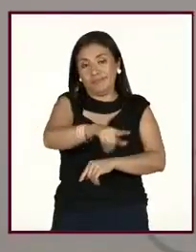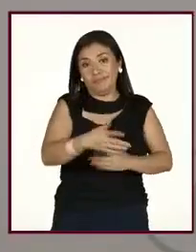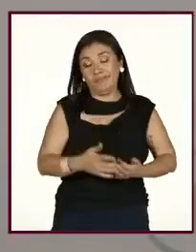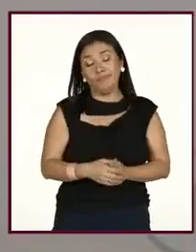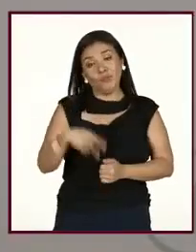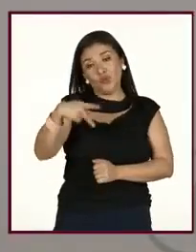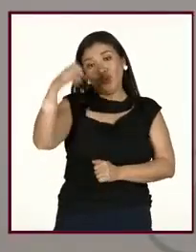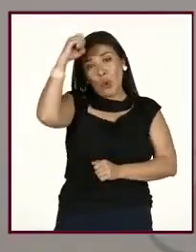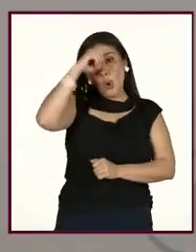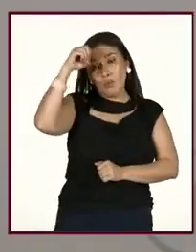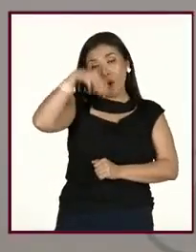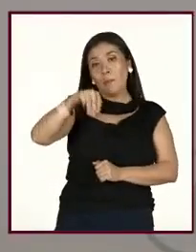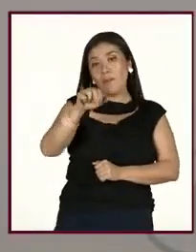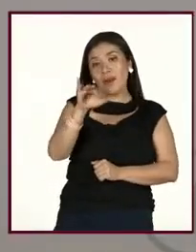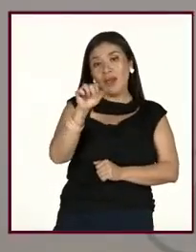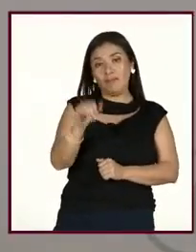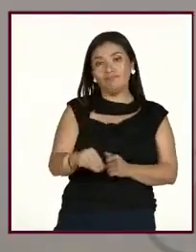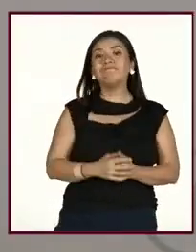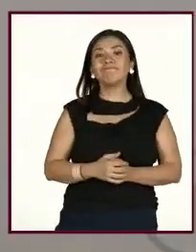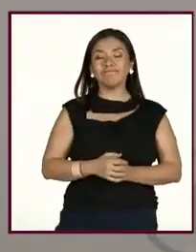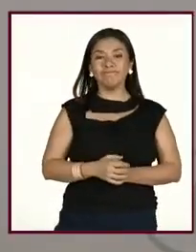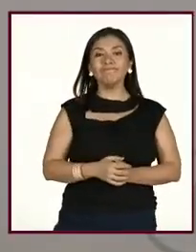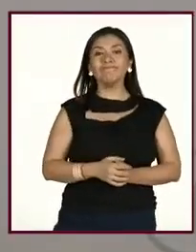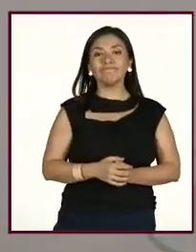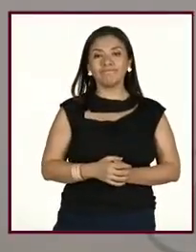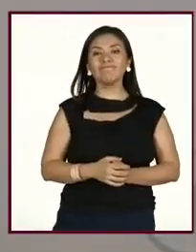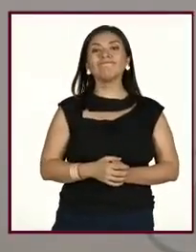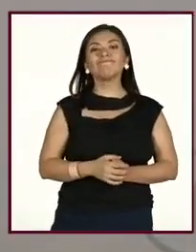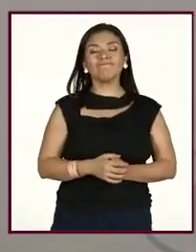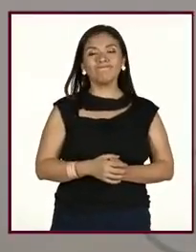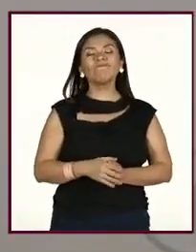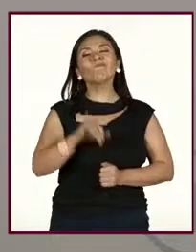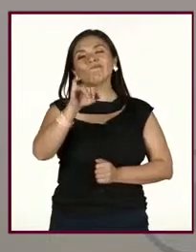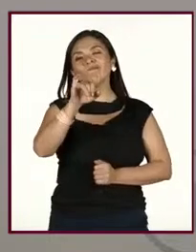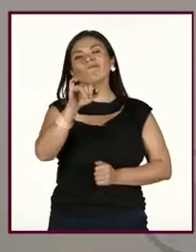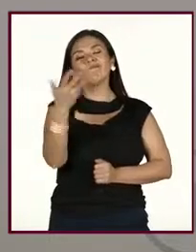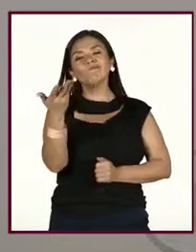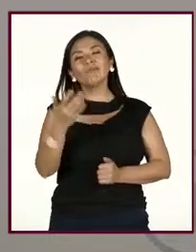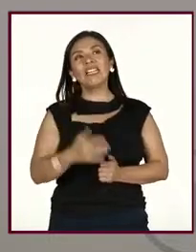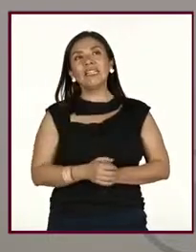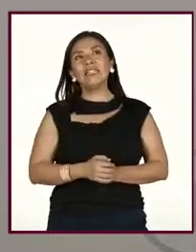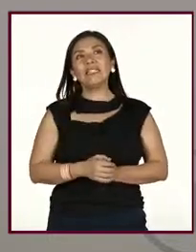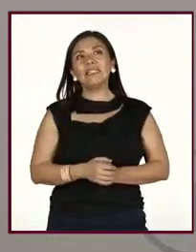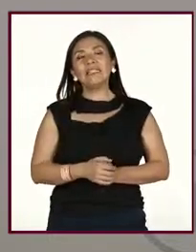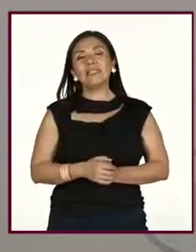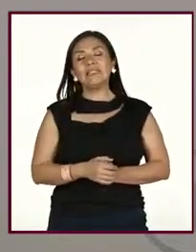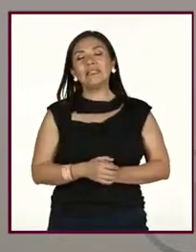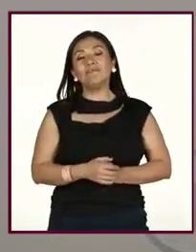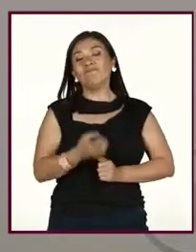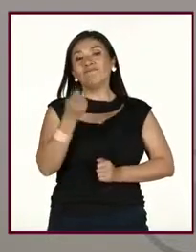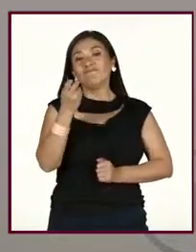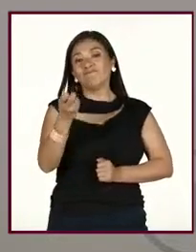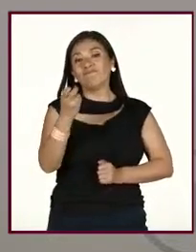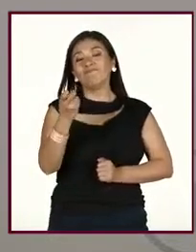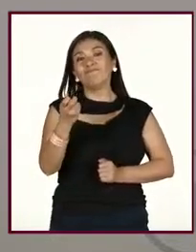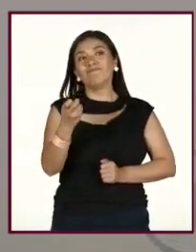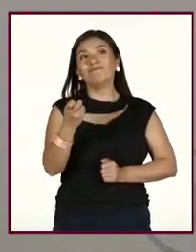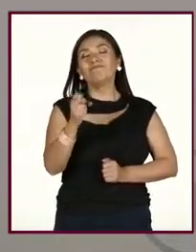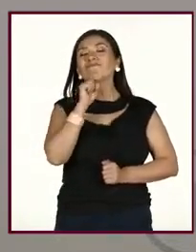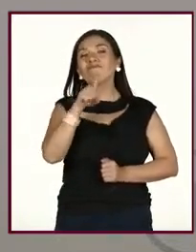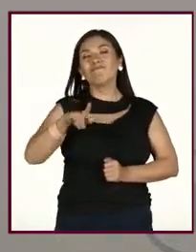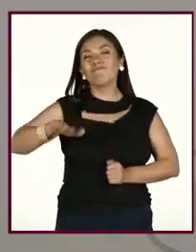comentario de Mariam Laura. Sí, pues, bueno, aquí es esta parte que